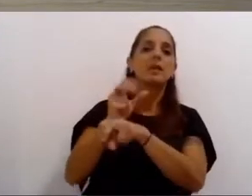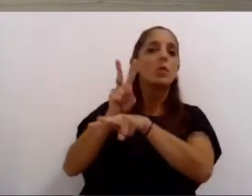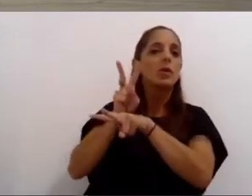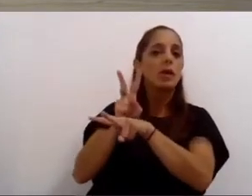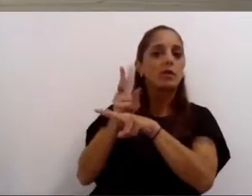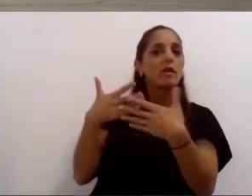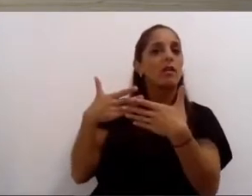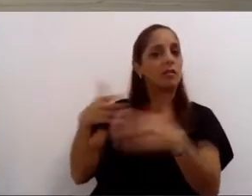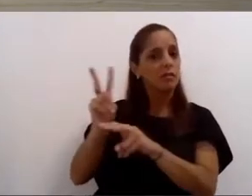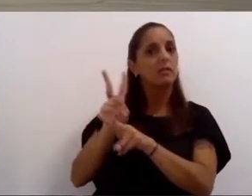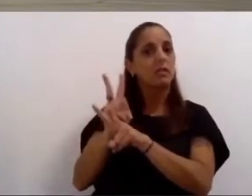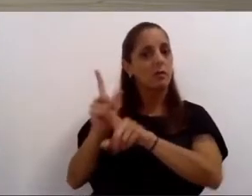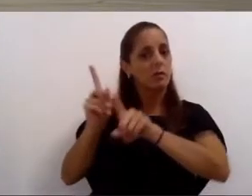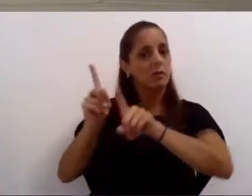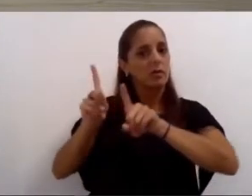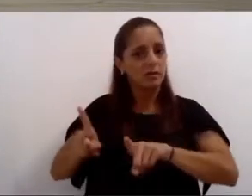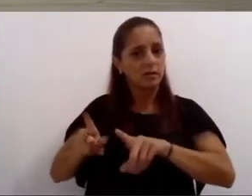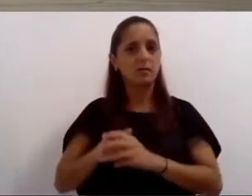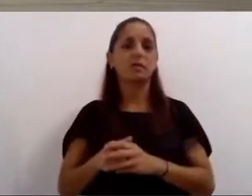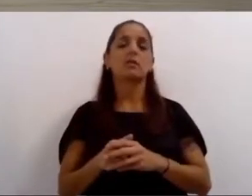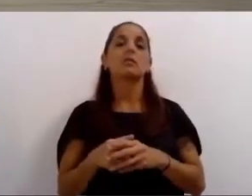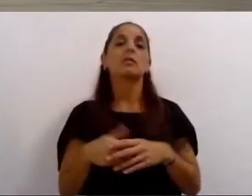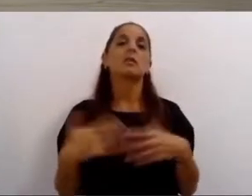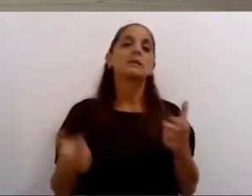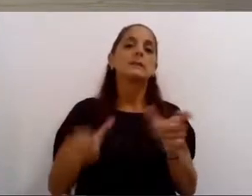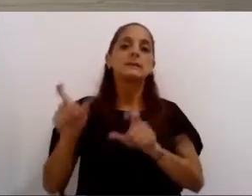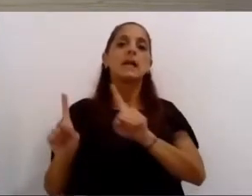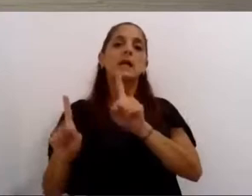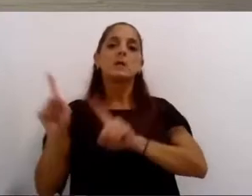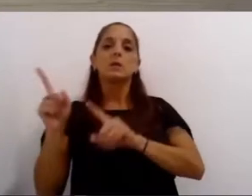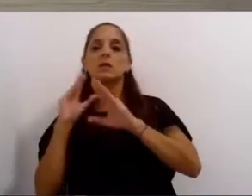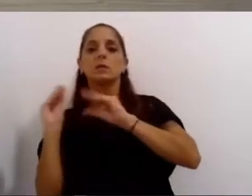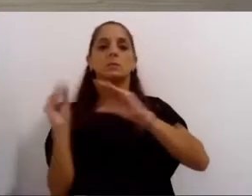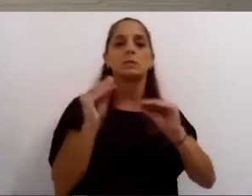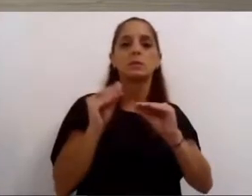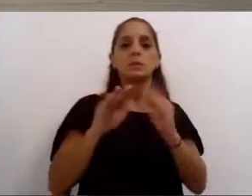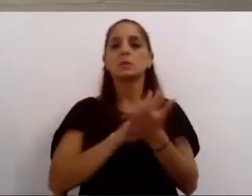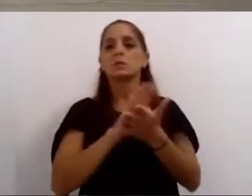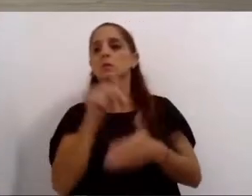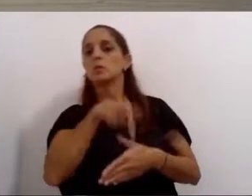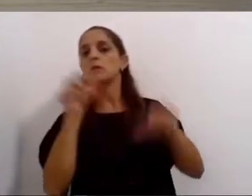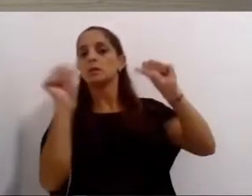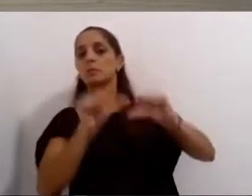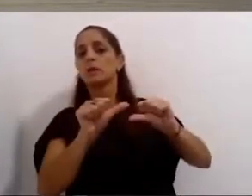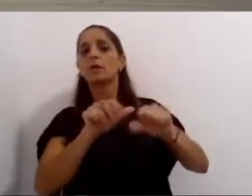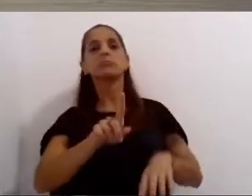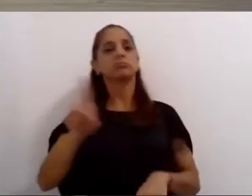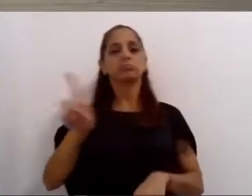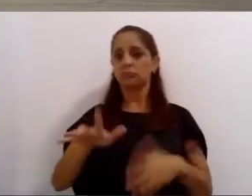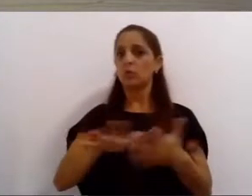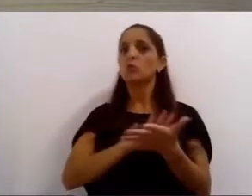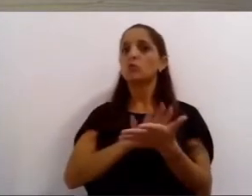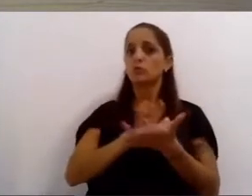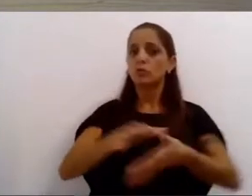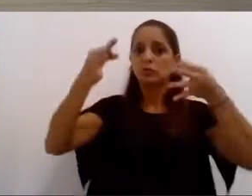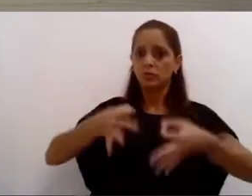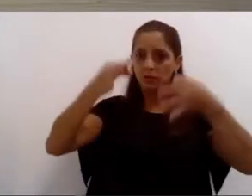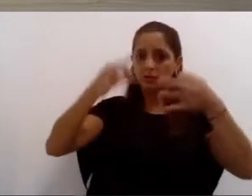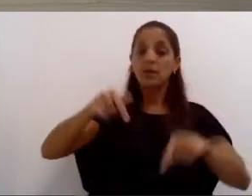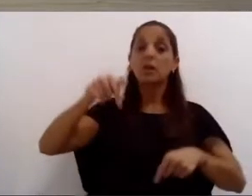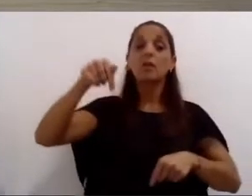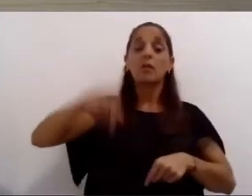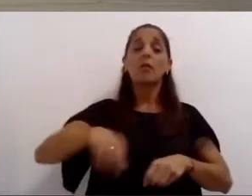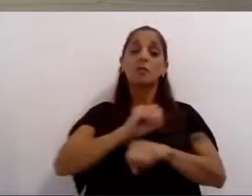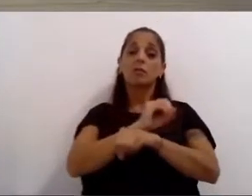libertad. Nos dijeron que no iban a servir, pero sí, sirvieron. Y si bien el virus siguió y sigue